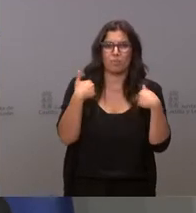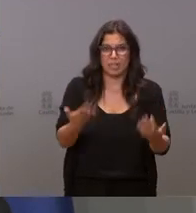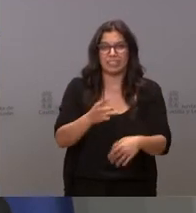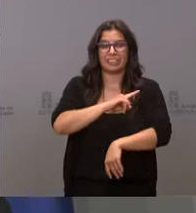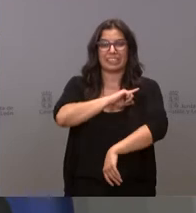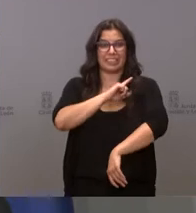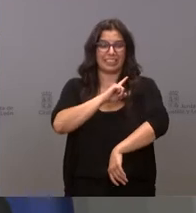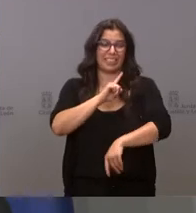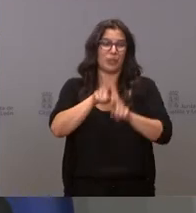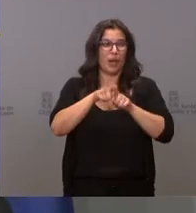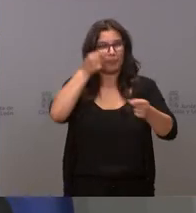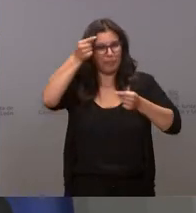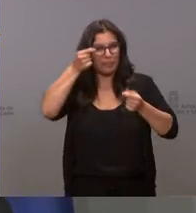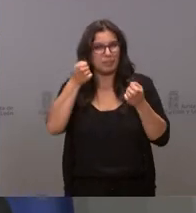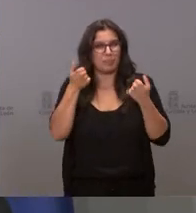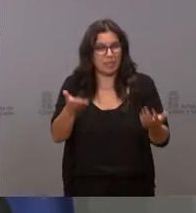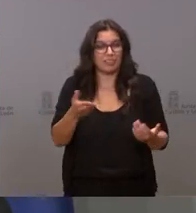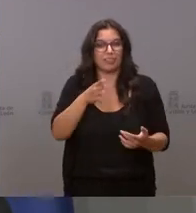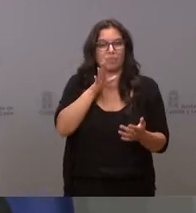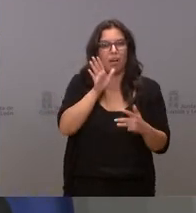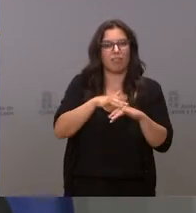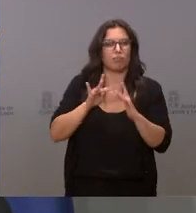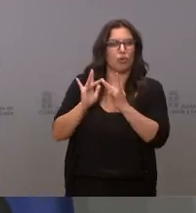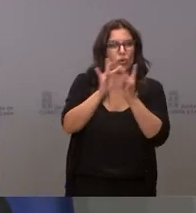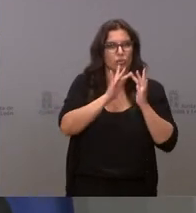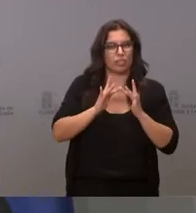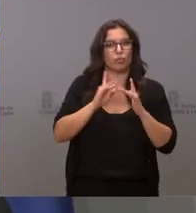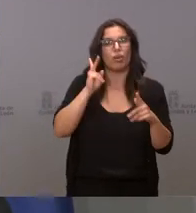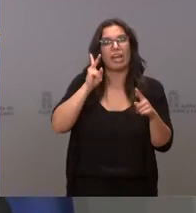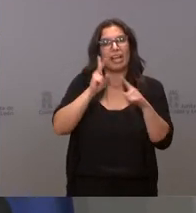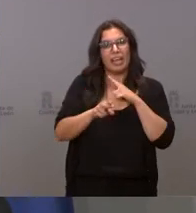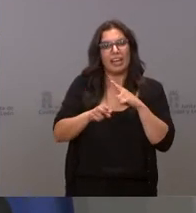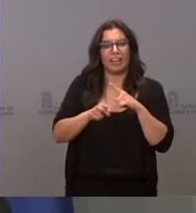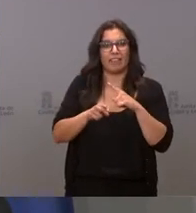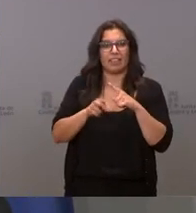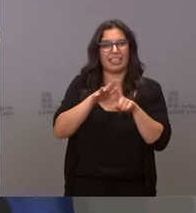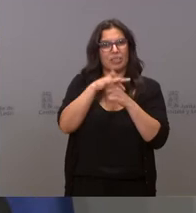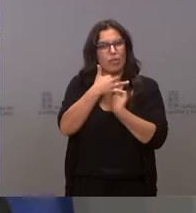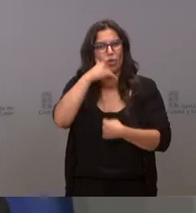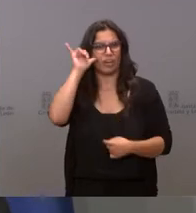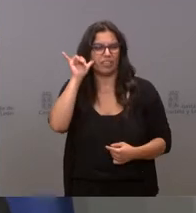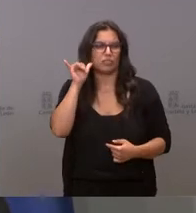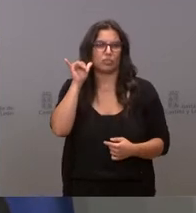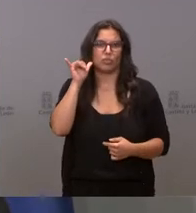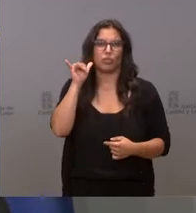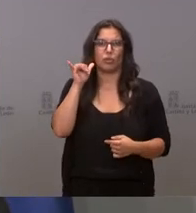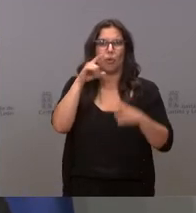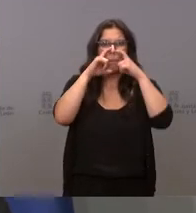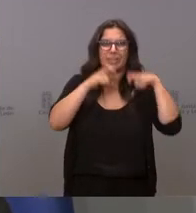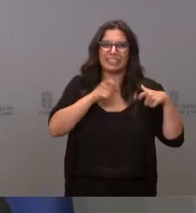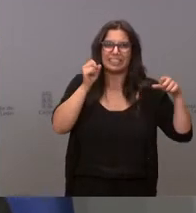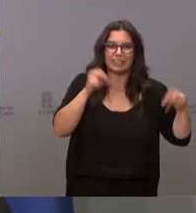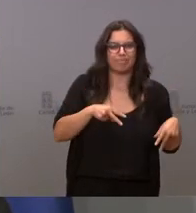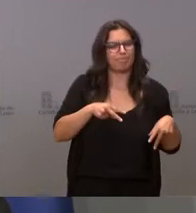el cuidado en el contacto social, que eviten en lo posible situaciones de riesgo estar sin mascarilla,